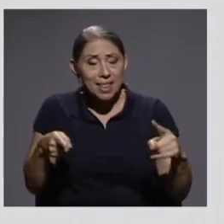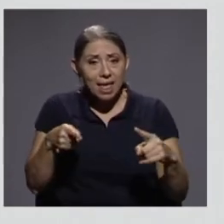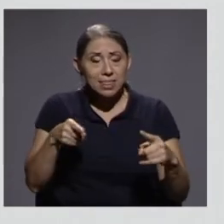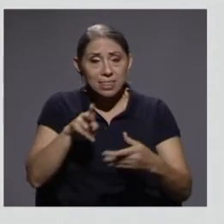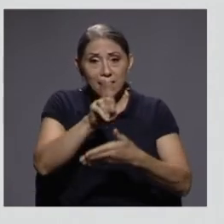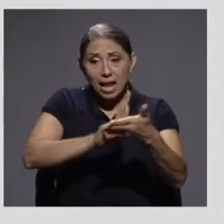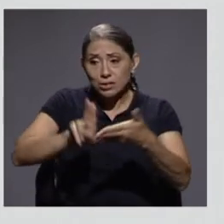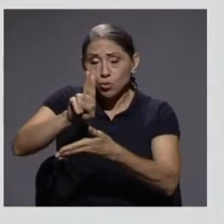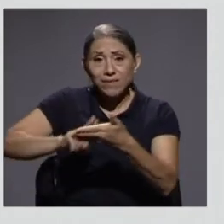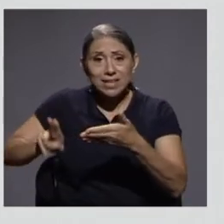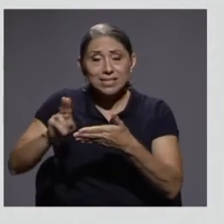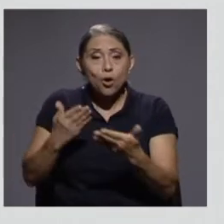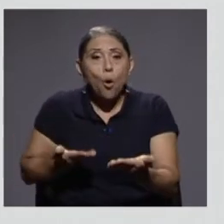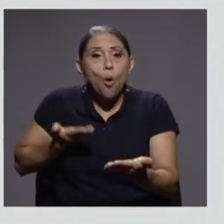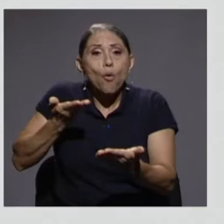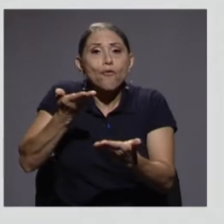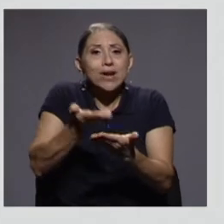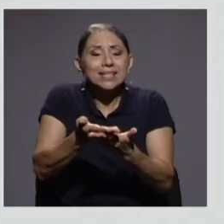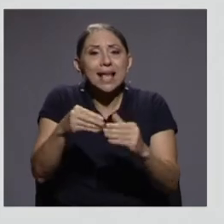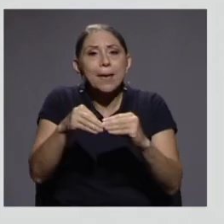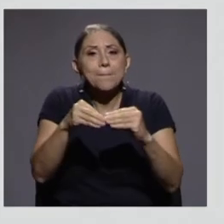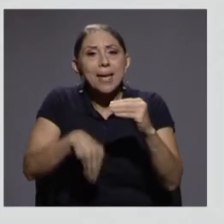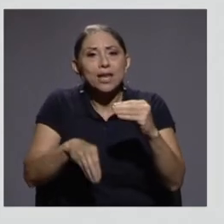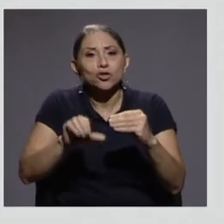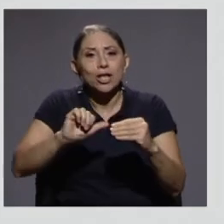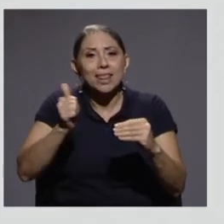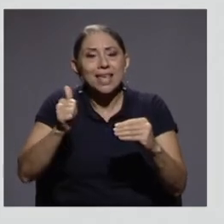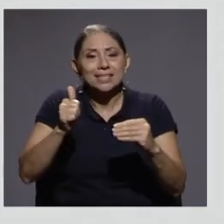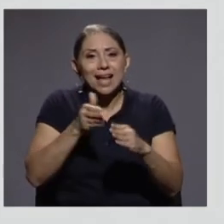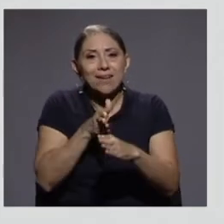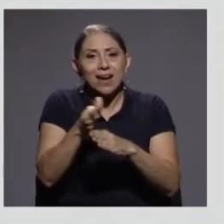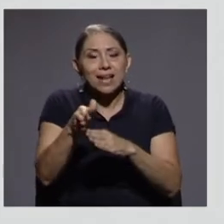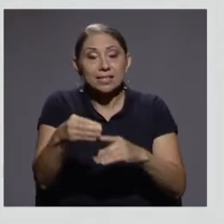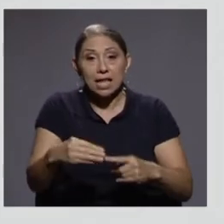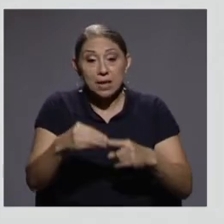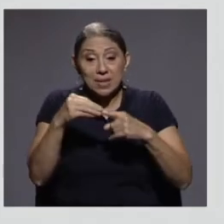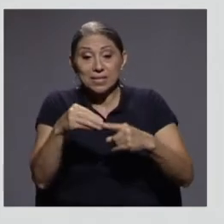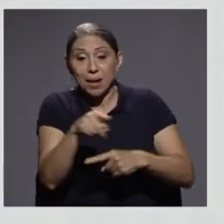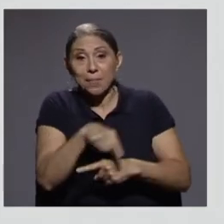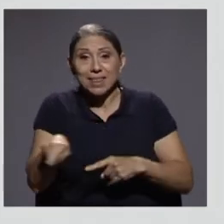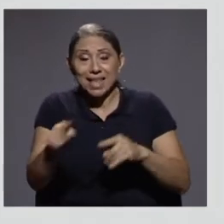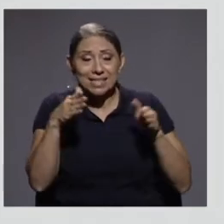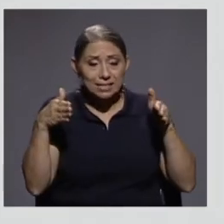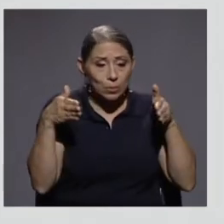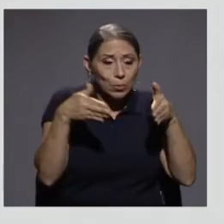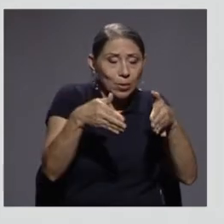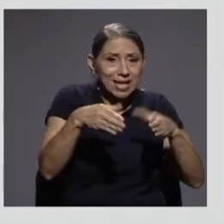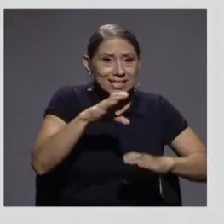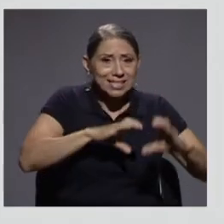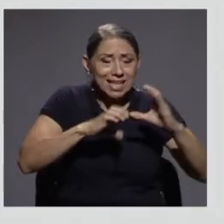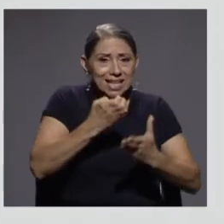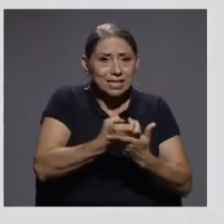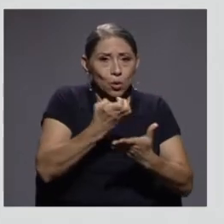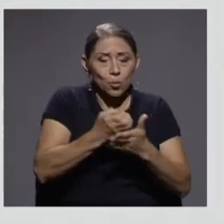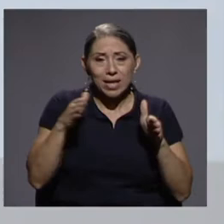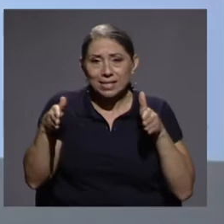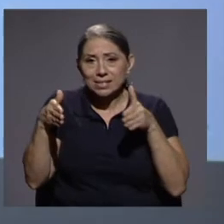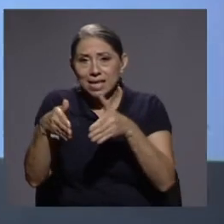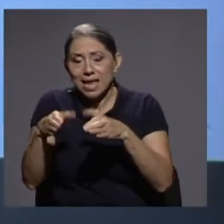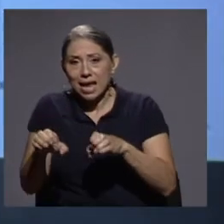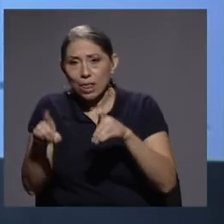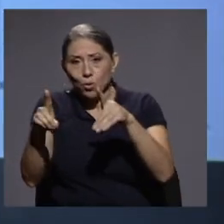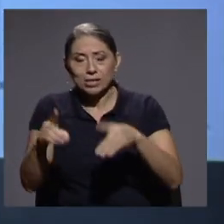universidades ofrecen menos de 10 carreras y estas carreras están principalmente concentradas en ciencias económicas y en educación.